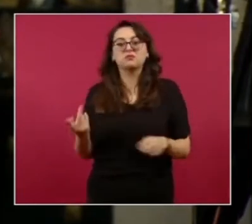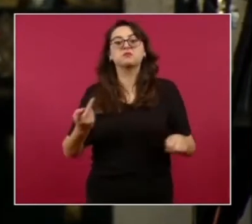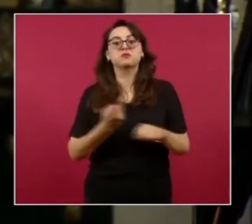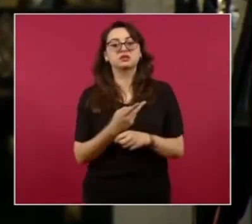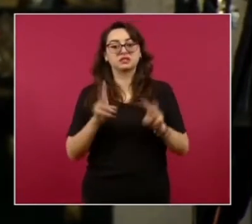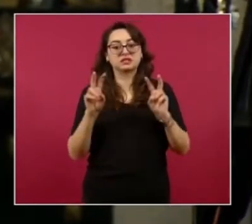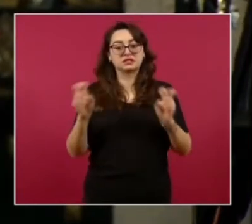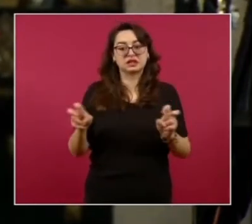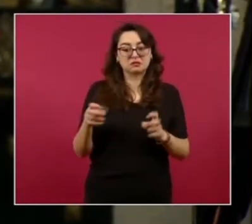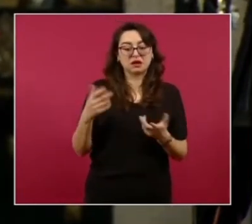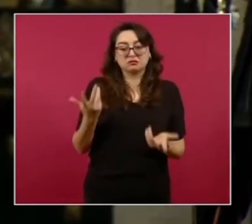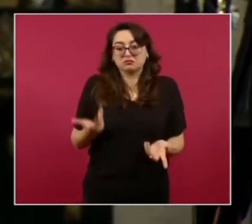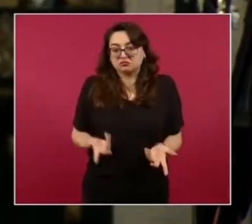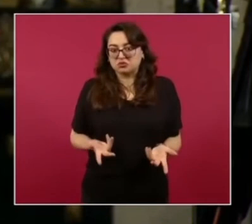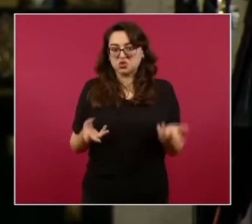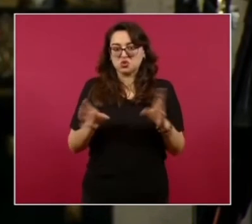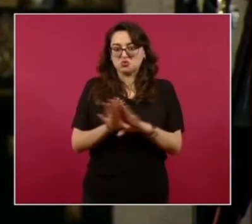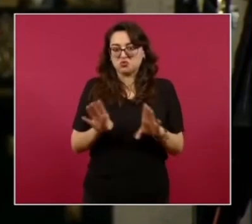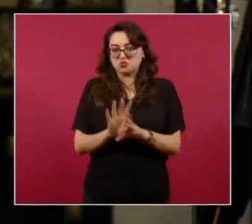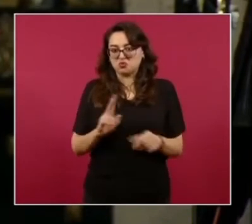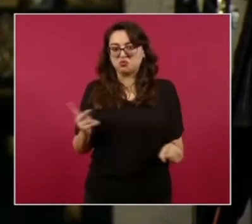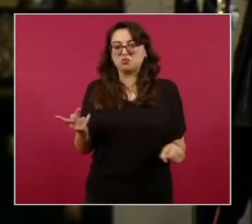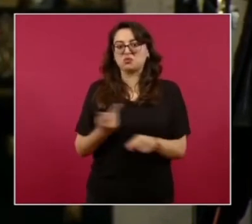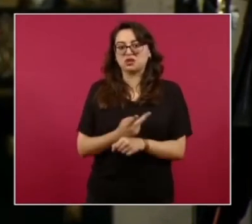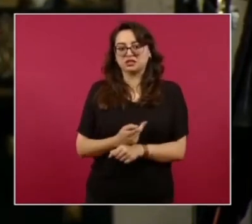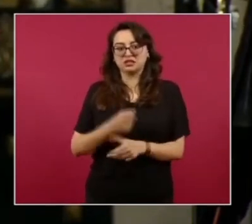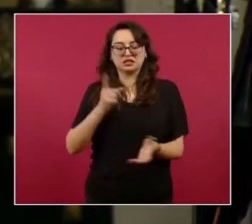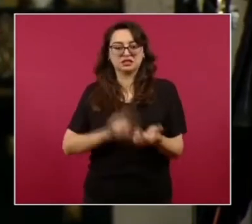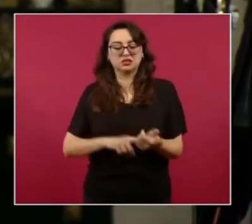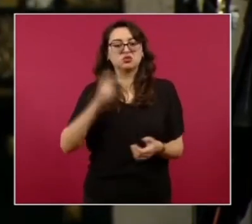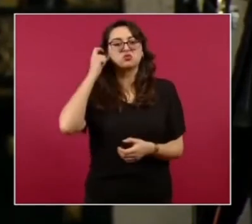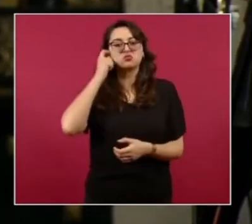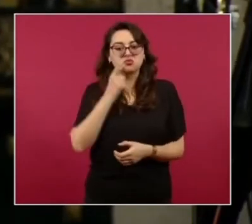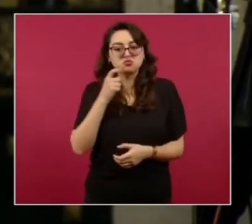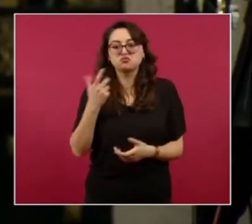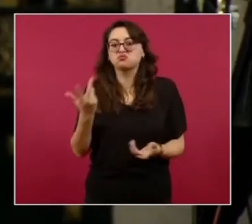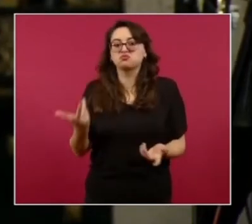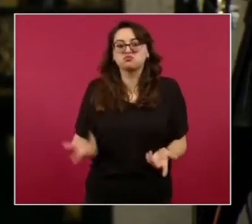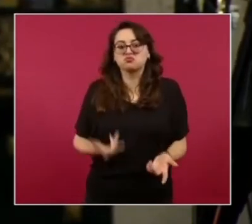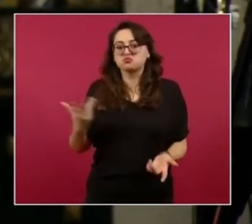estos temas en particular De lo que está sucediendo en el estado de Guerrero Si tienen alguna